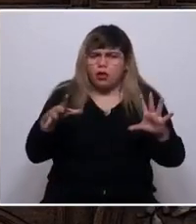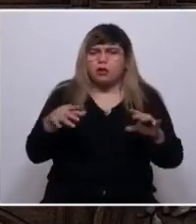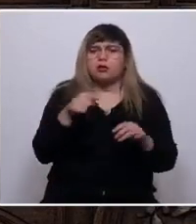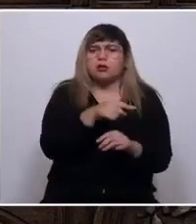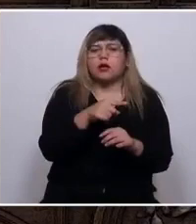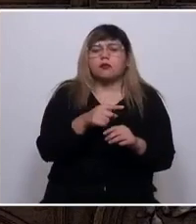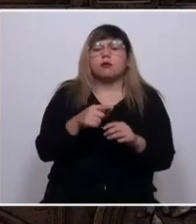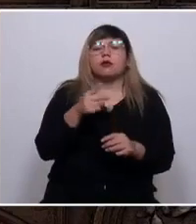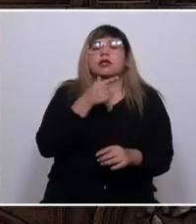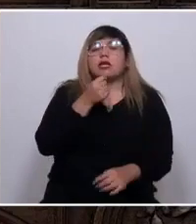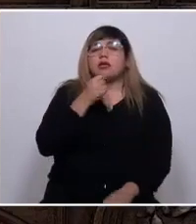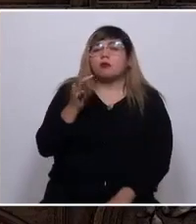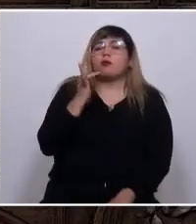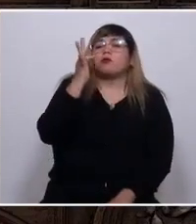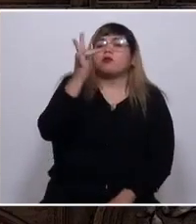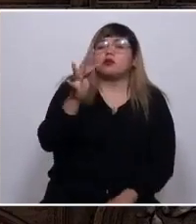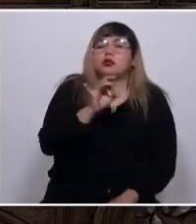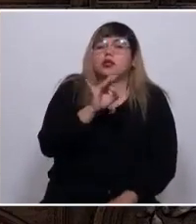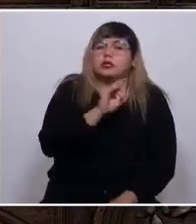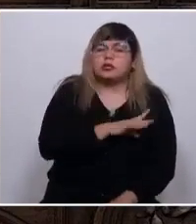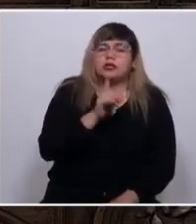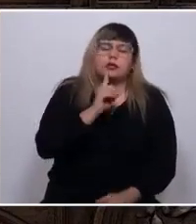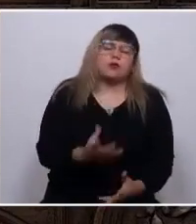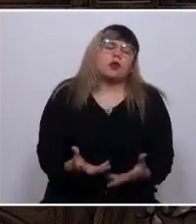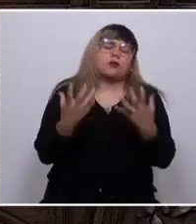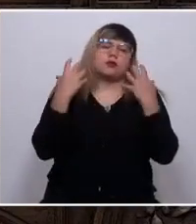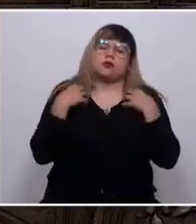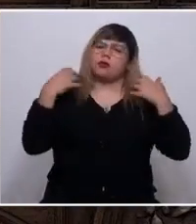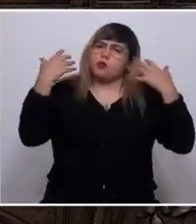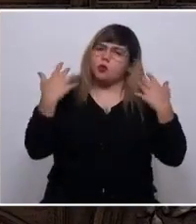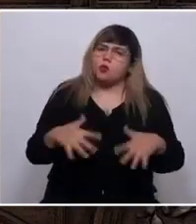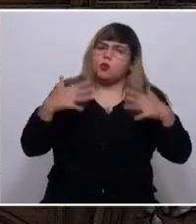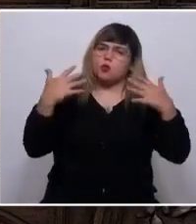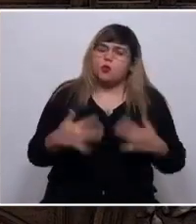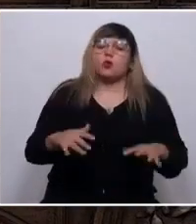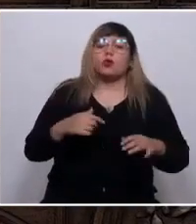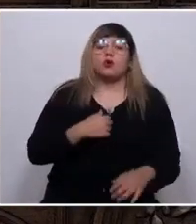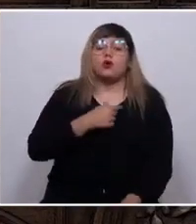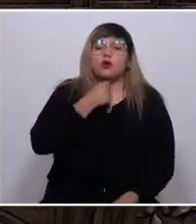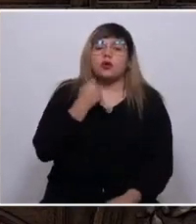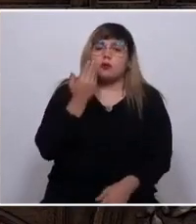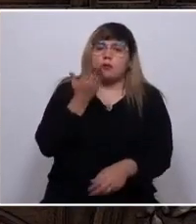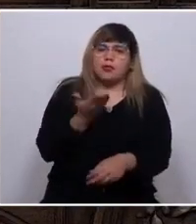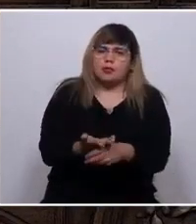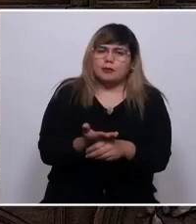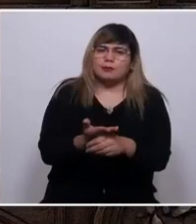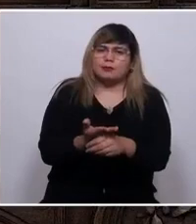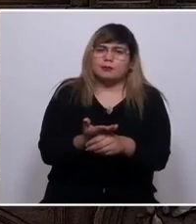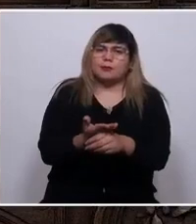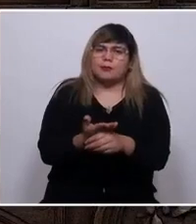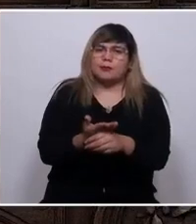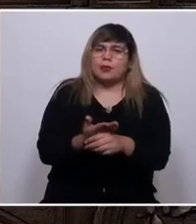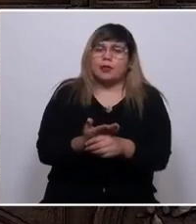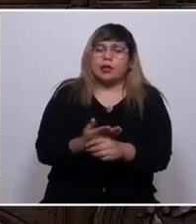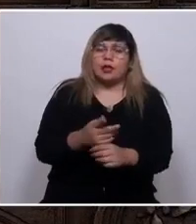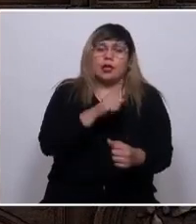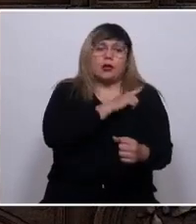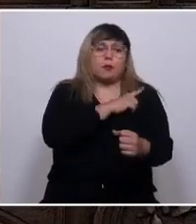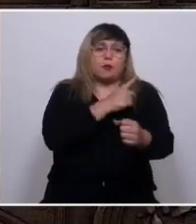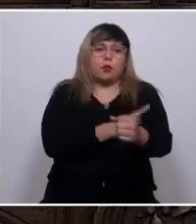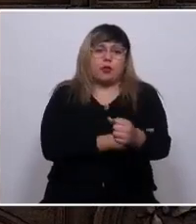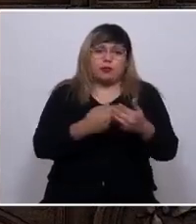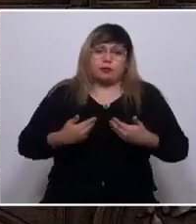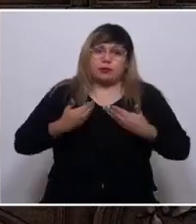Chile, y con él tenemos una responsabilidad enorme. Por eso les quiero pedir, encarecidamente, que el poder que les